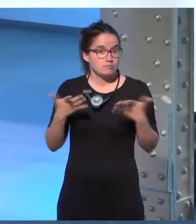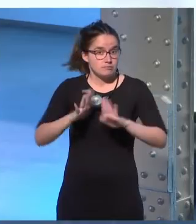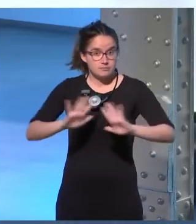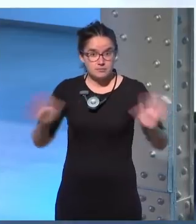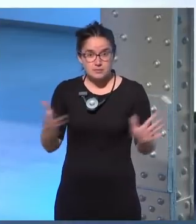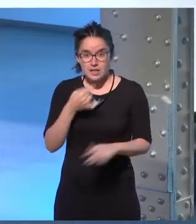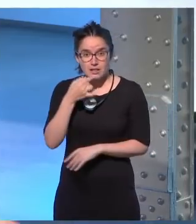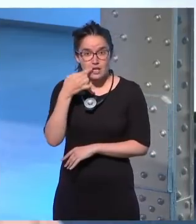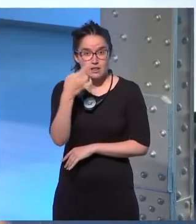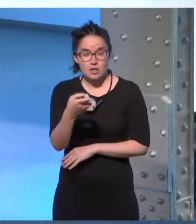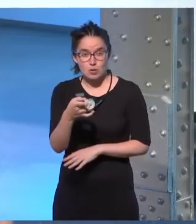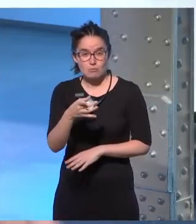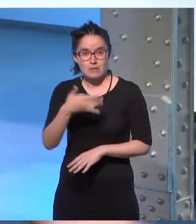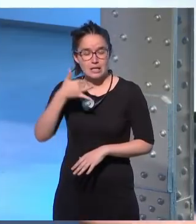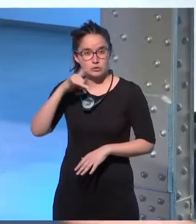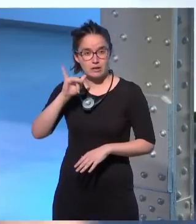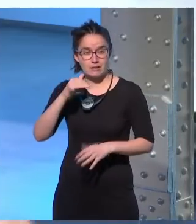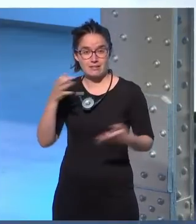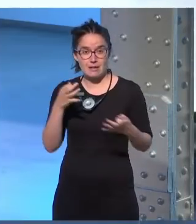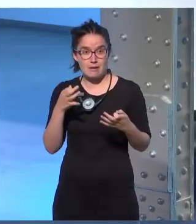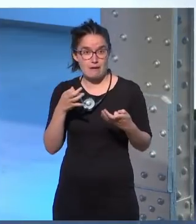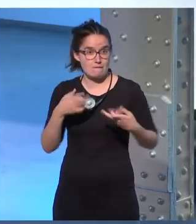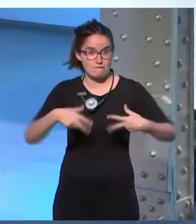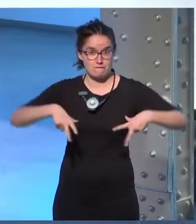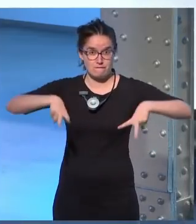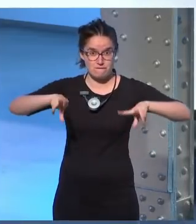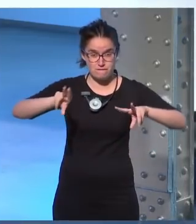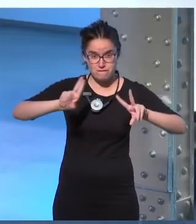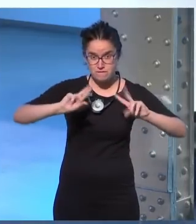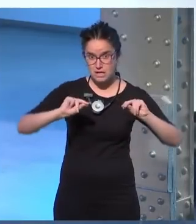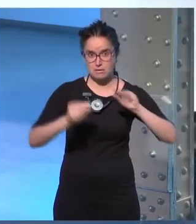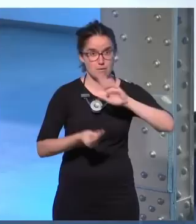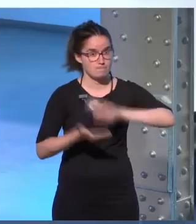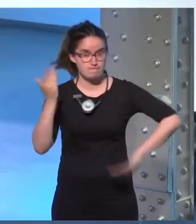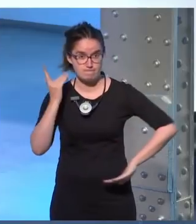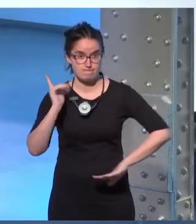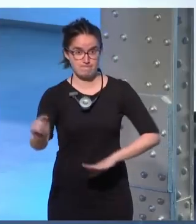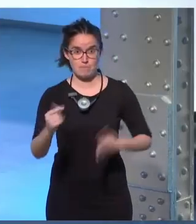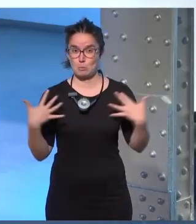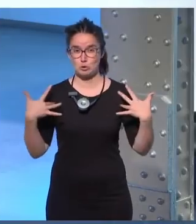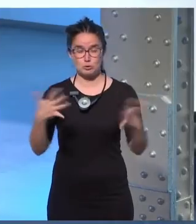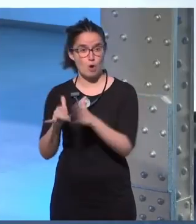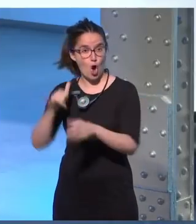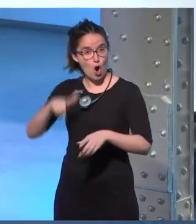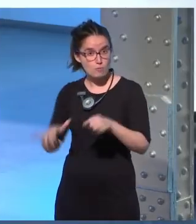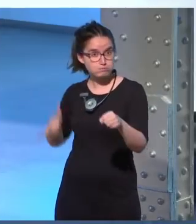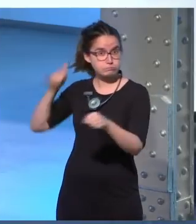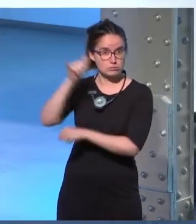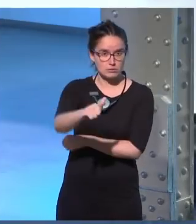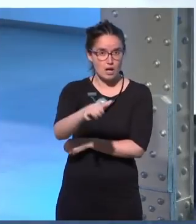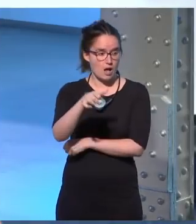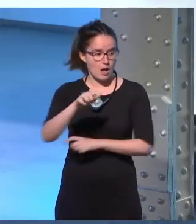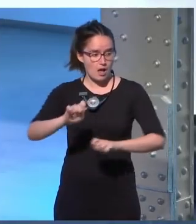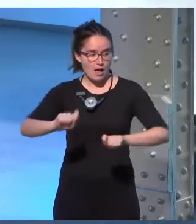Simplemente deciros que, por desgracia, vamos a tener que salir corriendo. Tan pronto se acabe el acto, porque volamos hoy mismo a Avilés,